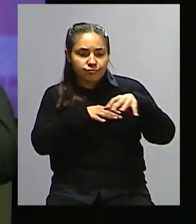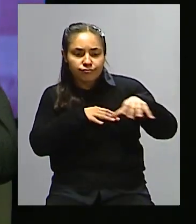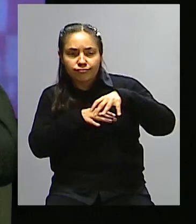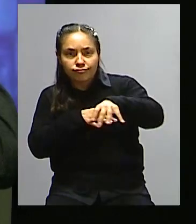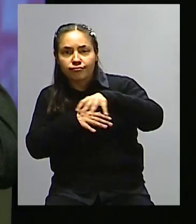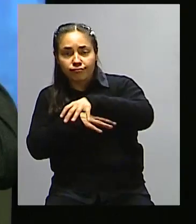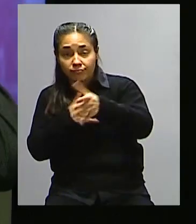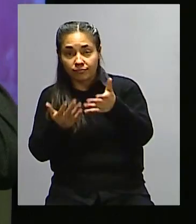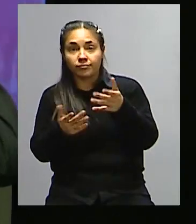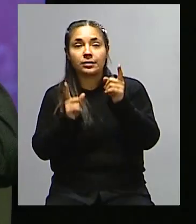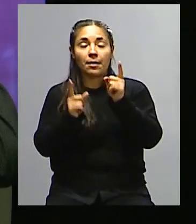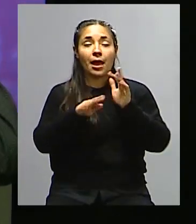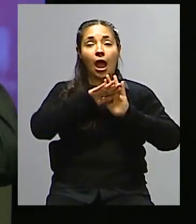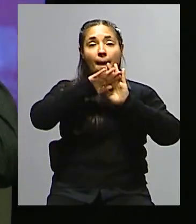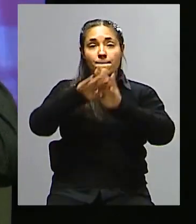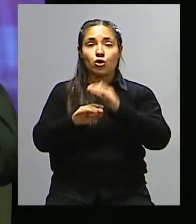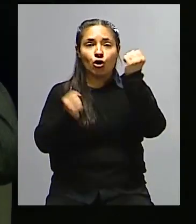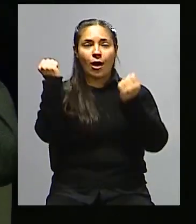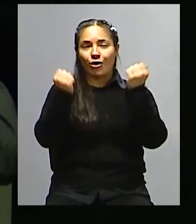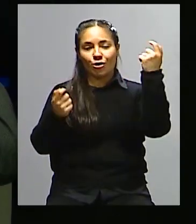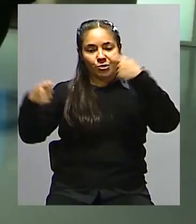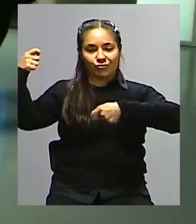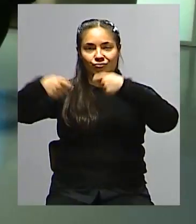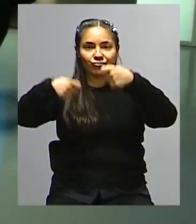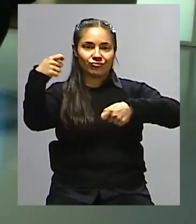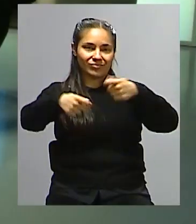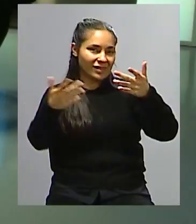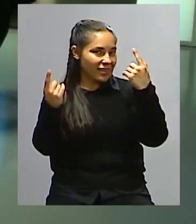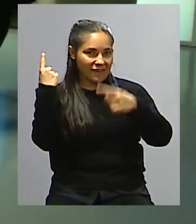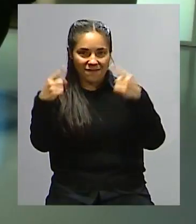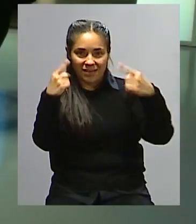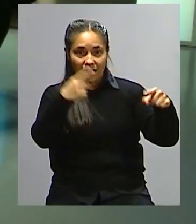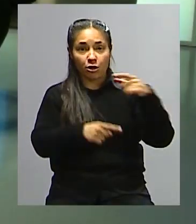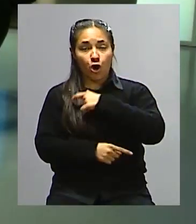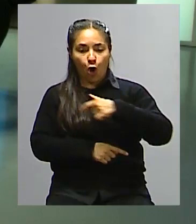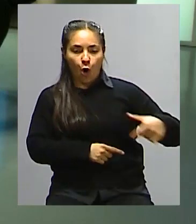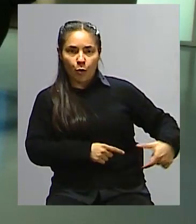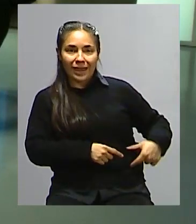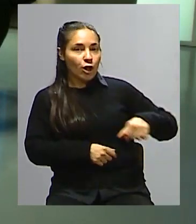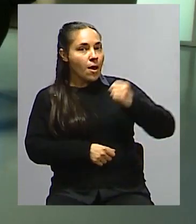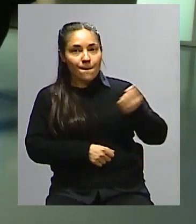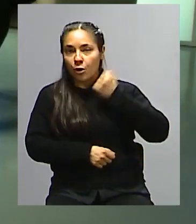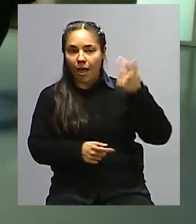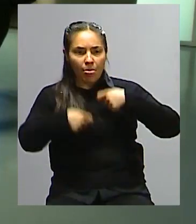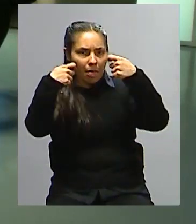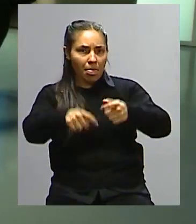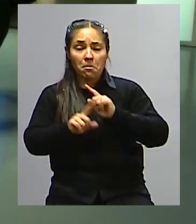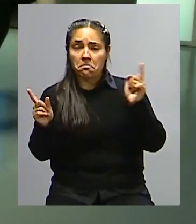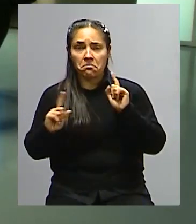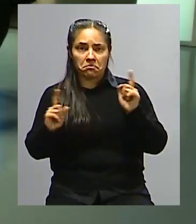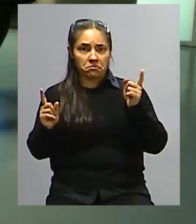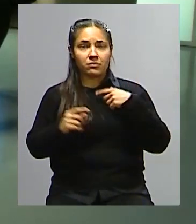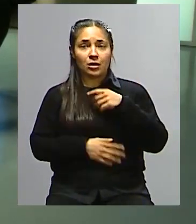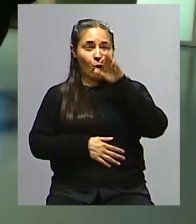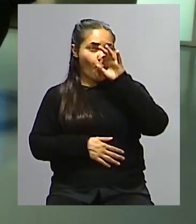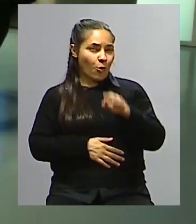surgía con apoyos económicos diversos, distintos actores, y el Estado no era un actor importante, sino que en las últimas épocas se incorpora